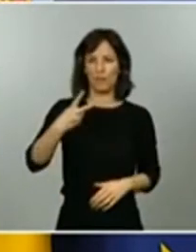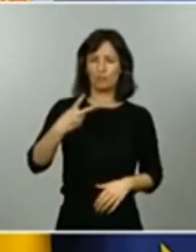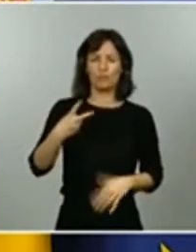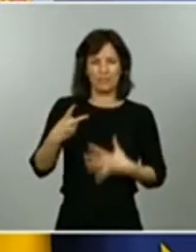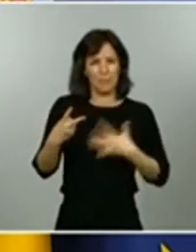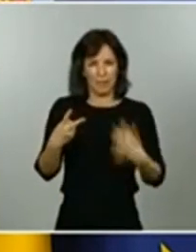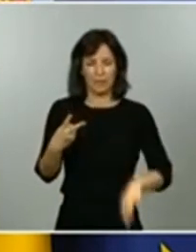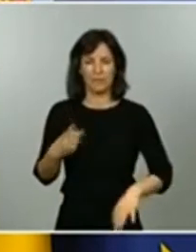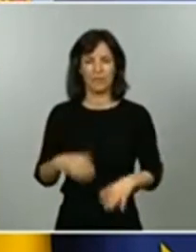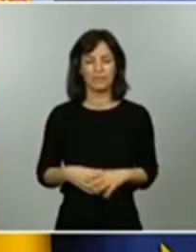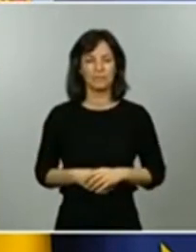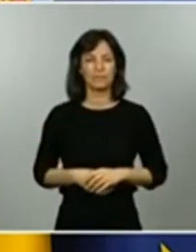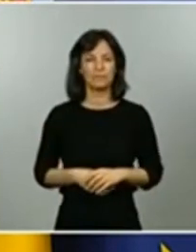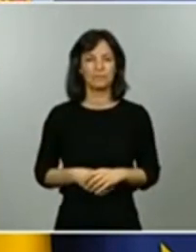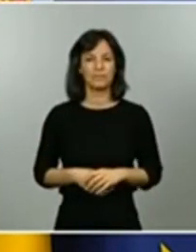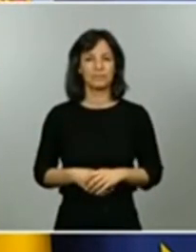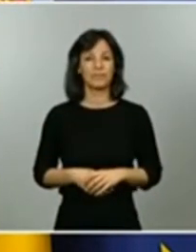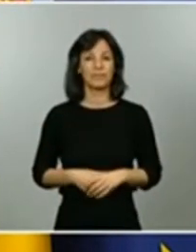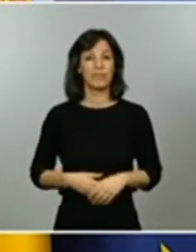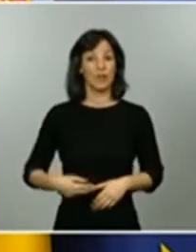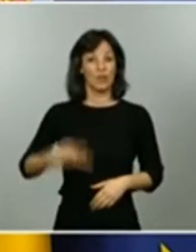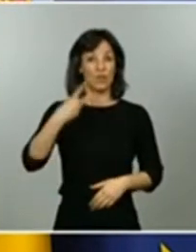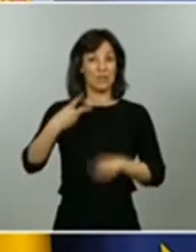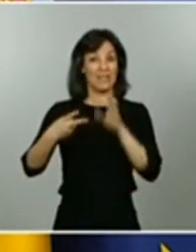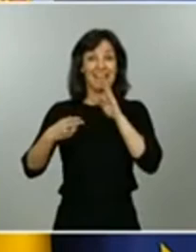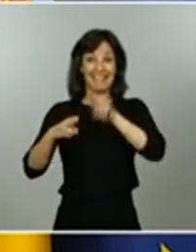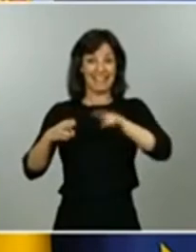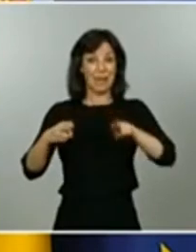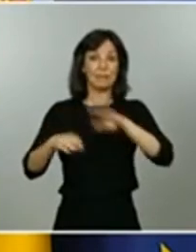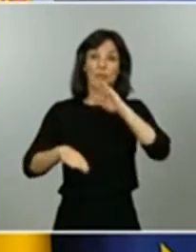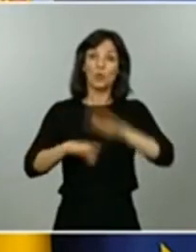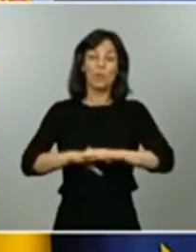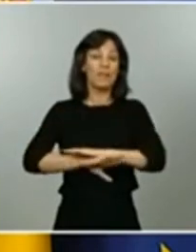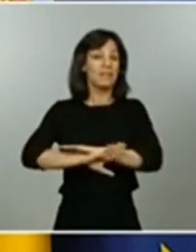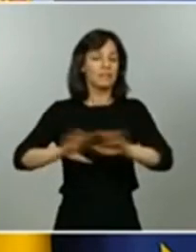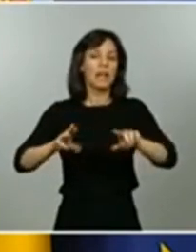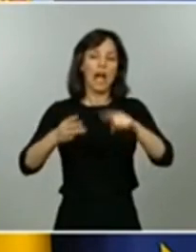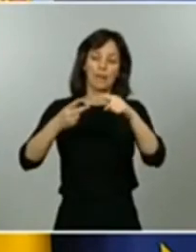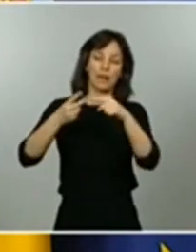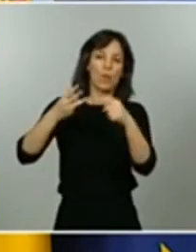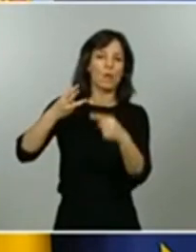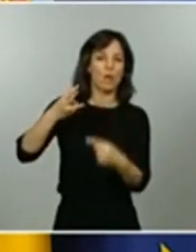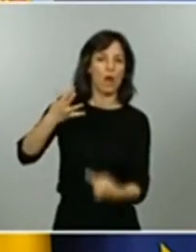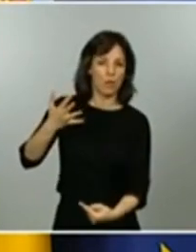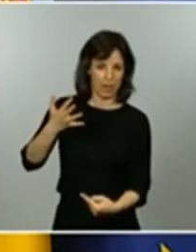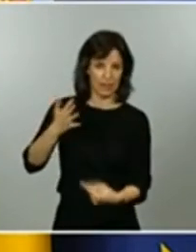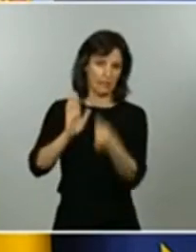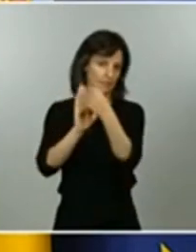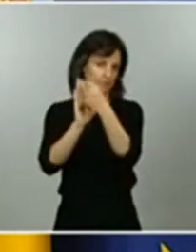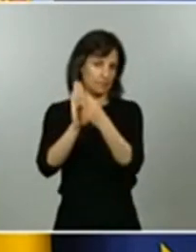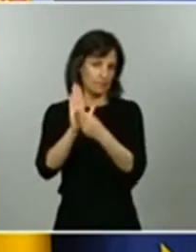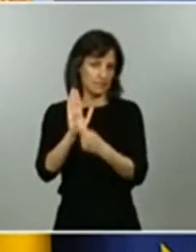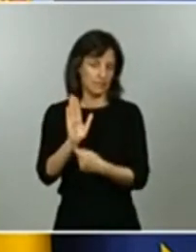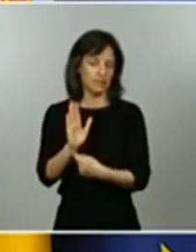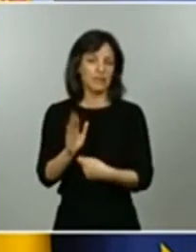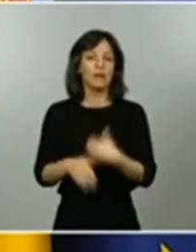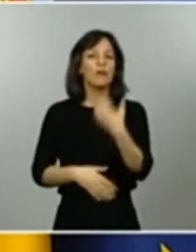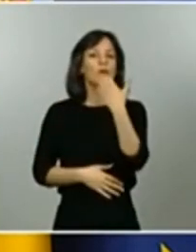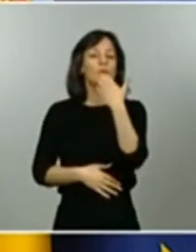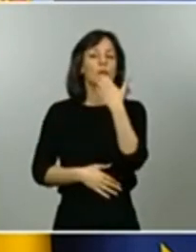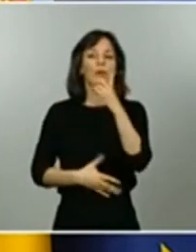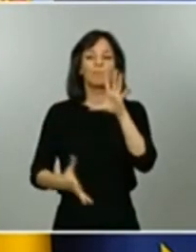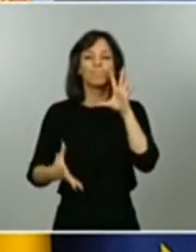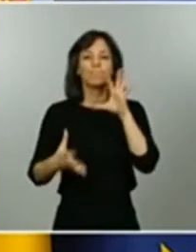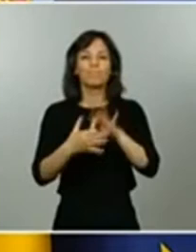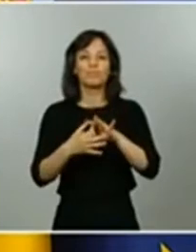Una vez que se cumplen esos dos criterios se empiezan a valorar otros. Se empiezan a valorar por un lado los criterios relacionados con la transmisión de la